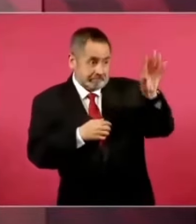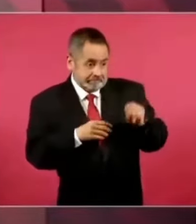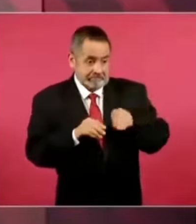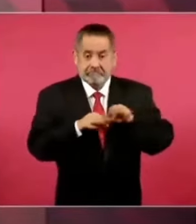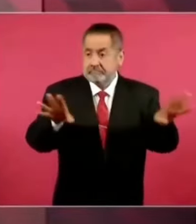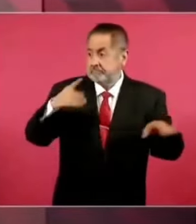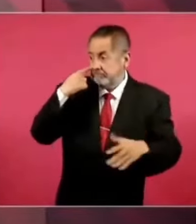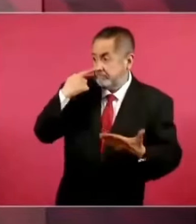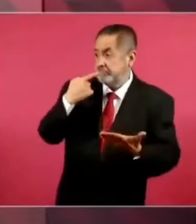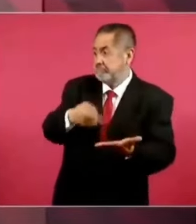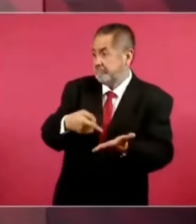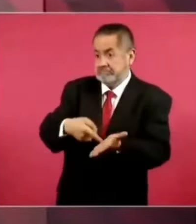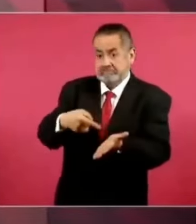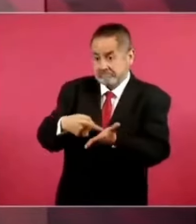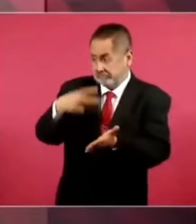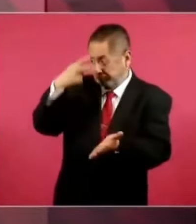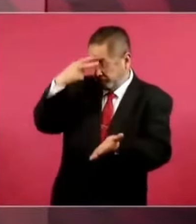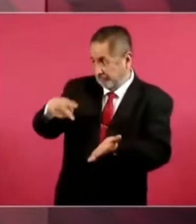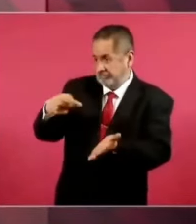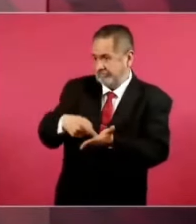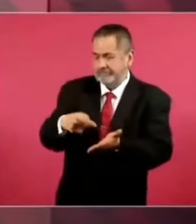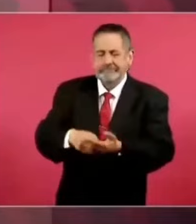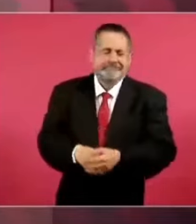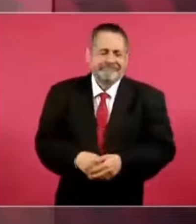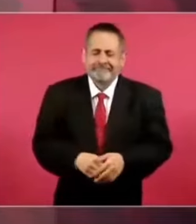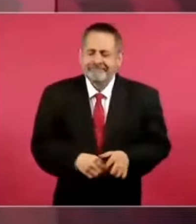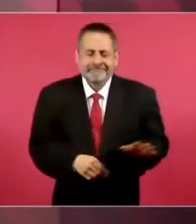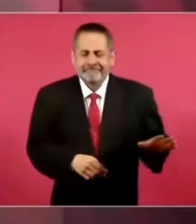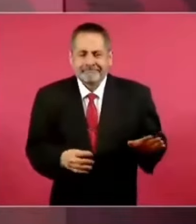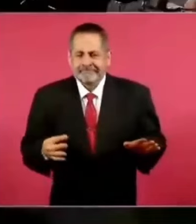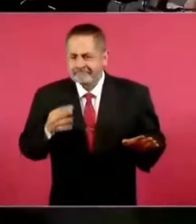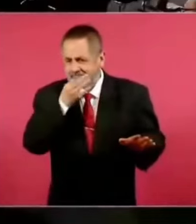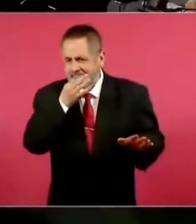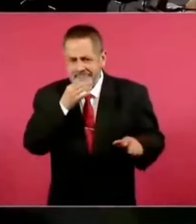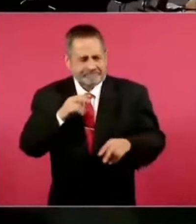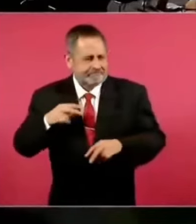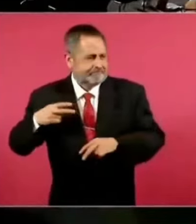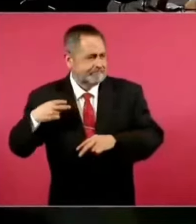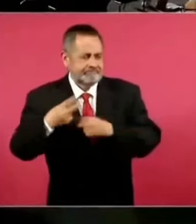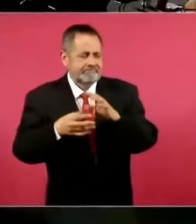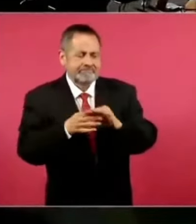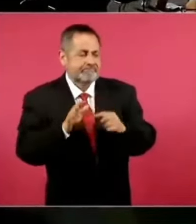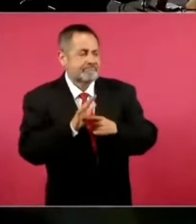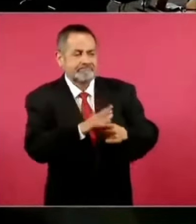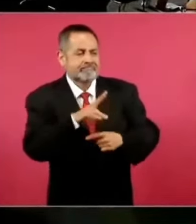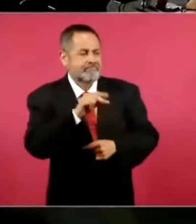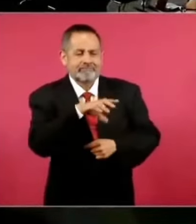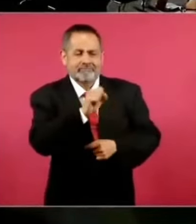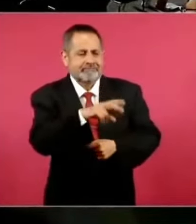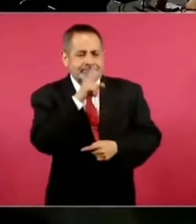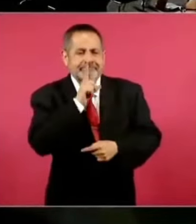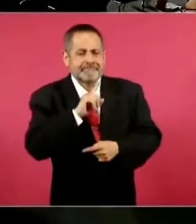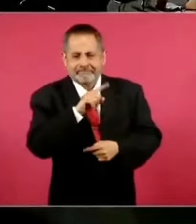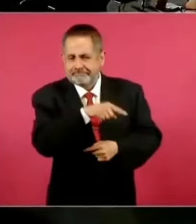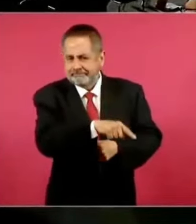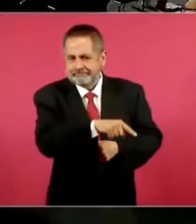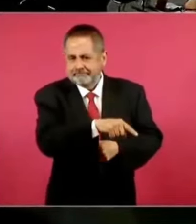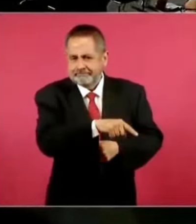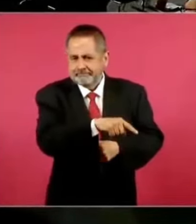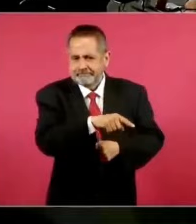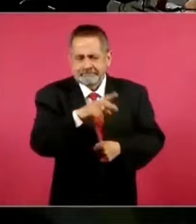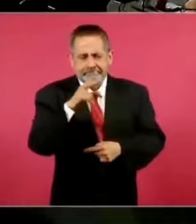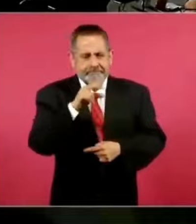aparece la aclaración. Entonces, nosotros no tenemos